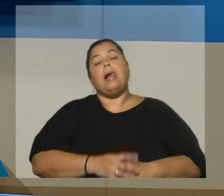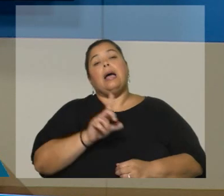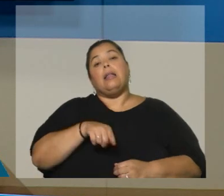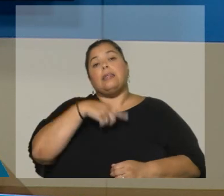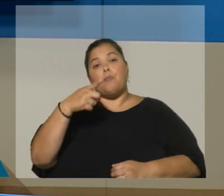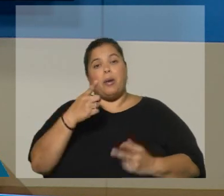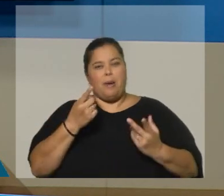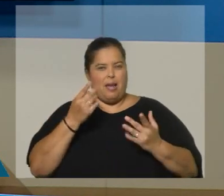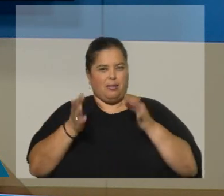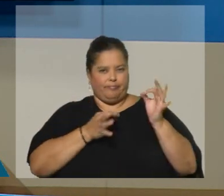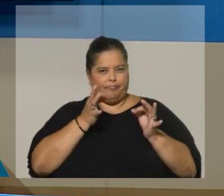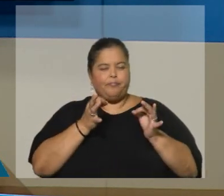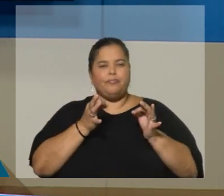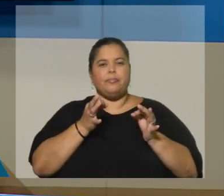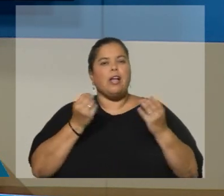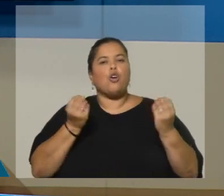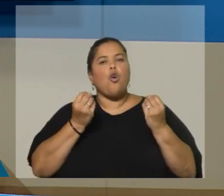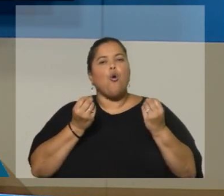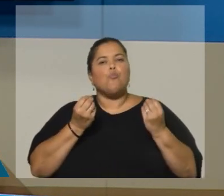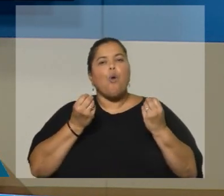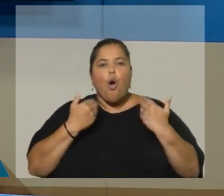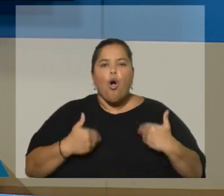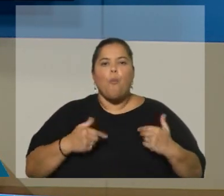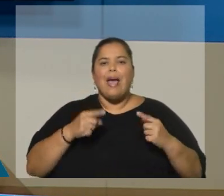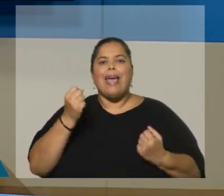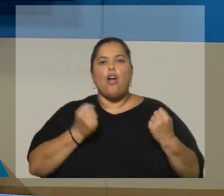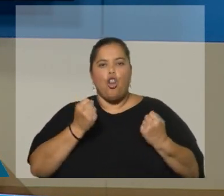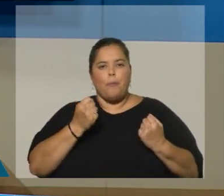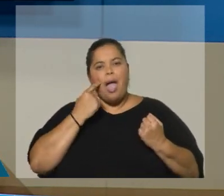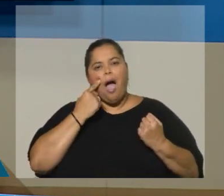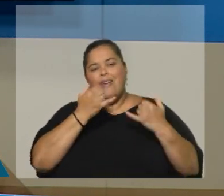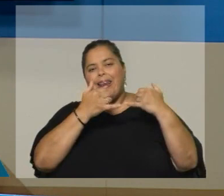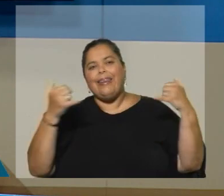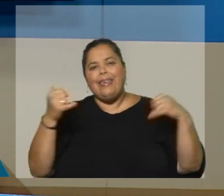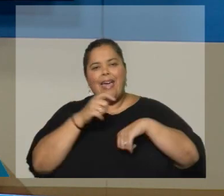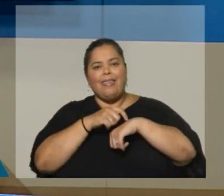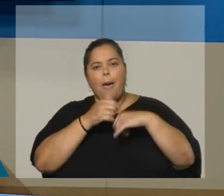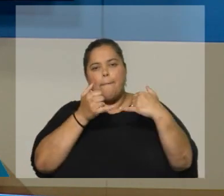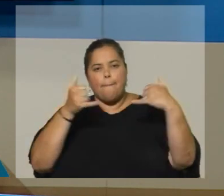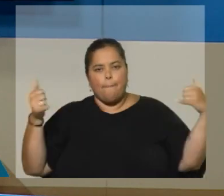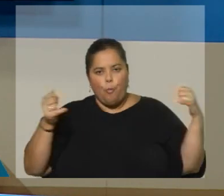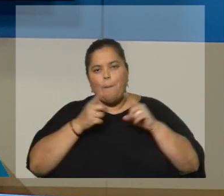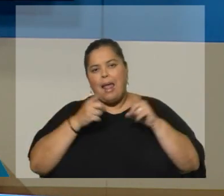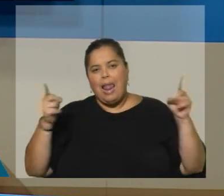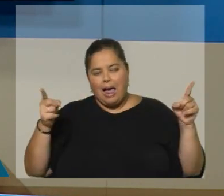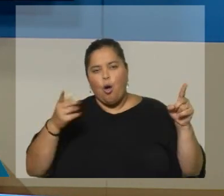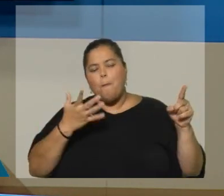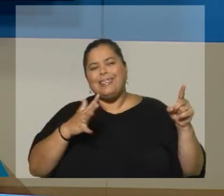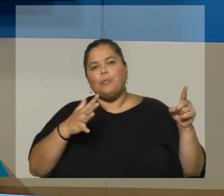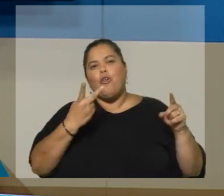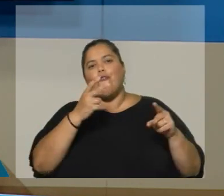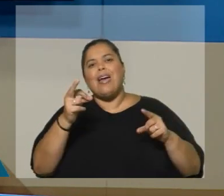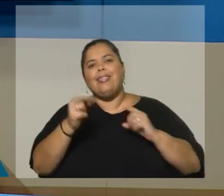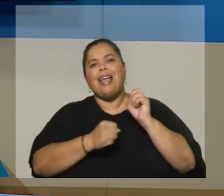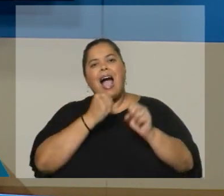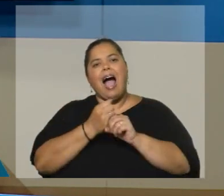contexto cómo se ha comportado la economía, miremos una línea de tiempo un poquito más extensa y observemos unos 20 años aproximadamente